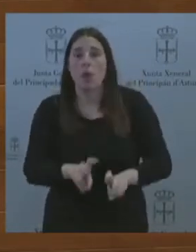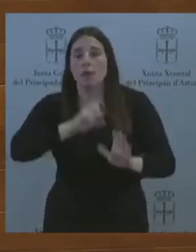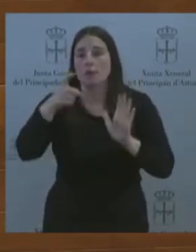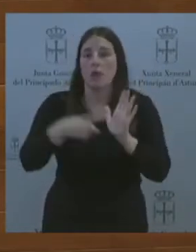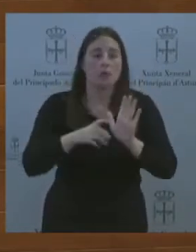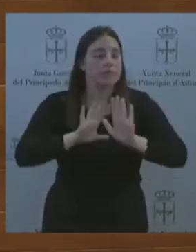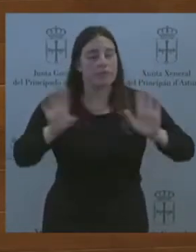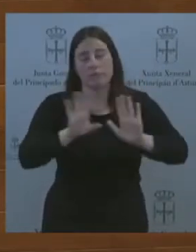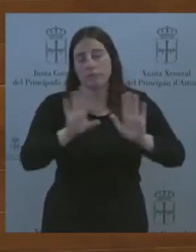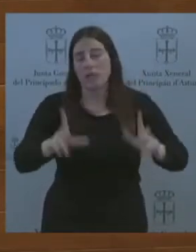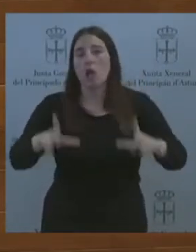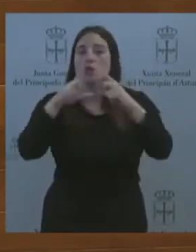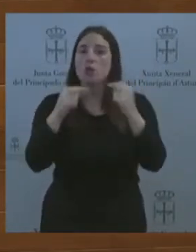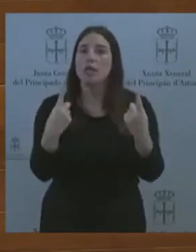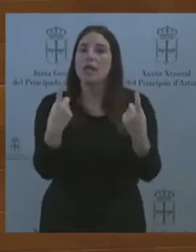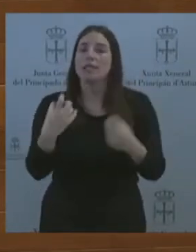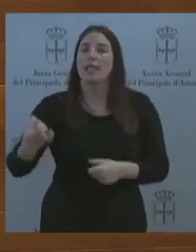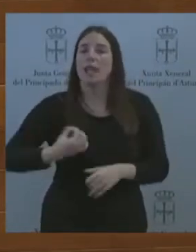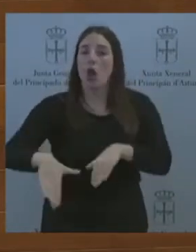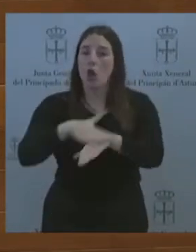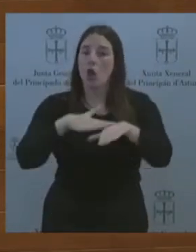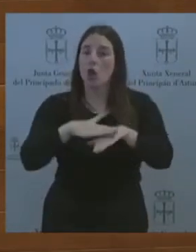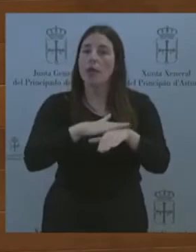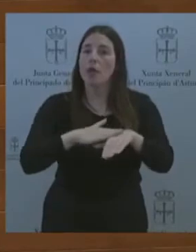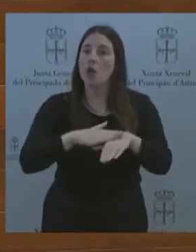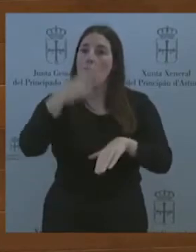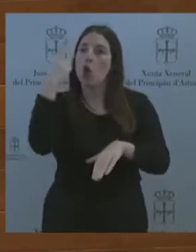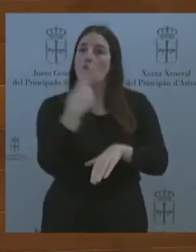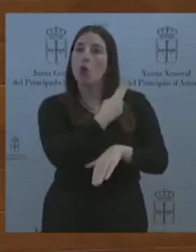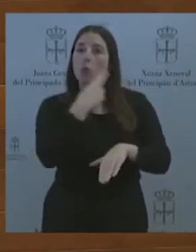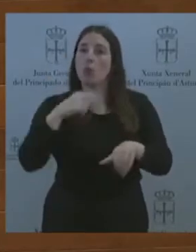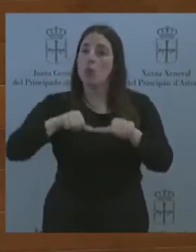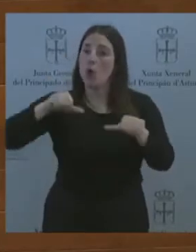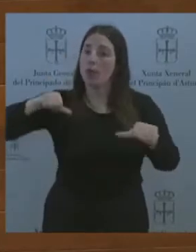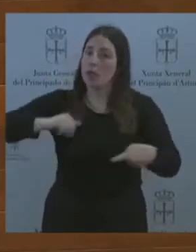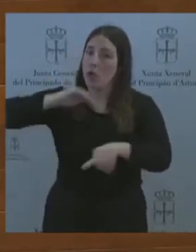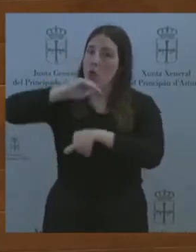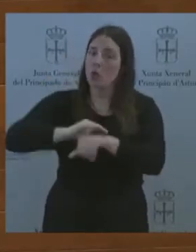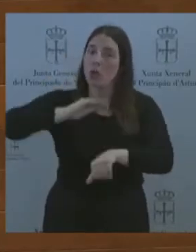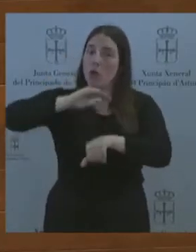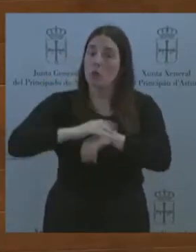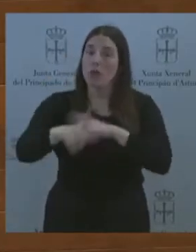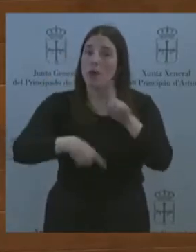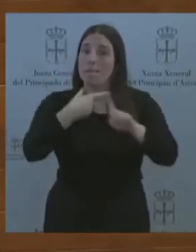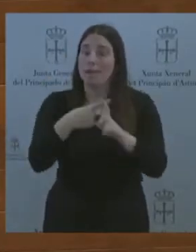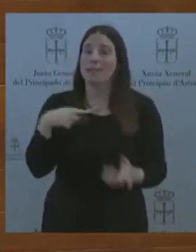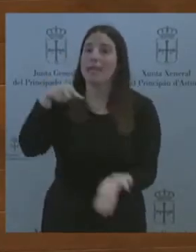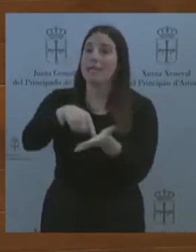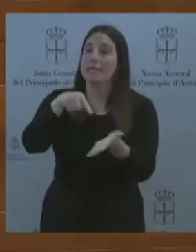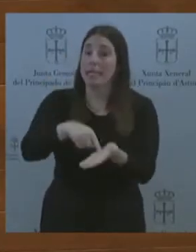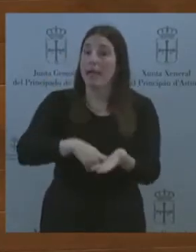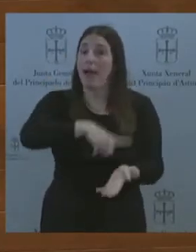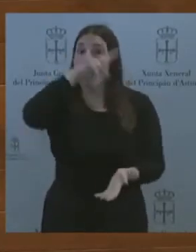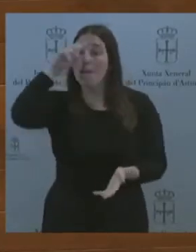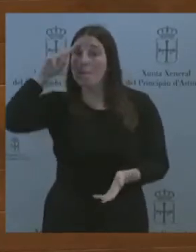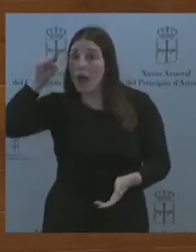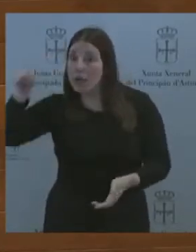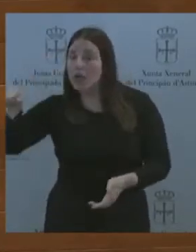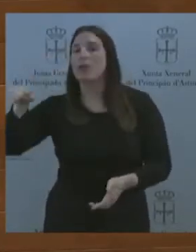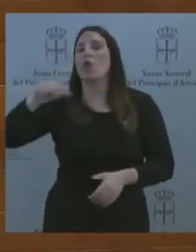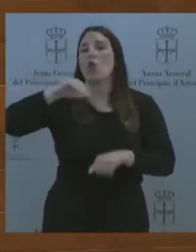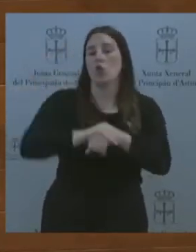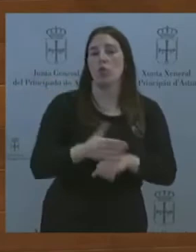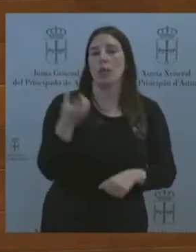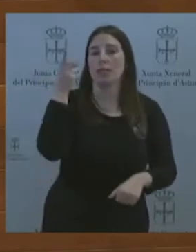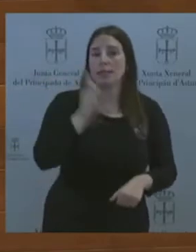comprometido y exija que sus jefes desde Madrid hagan exactamente lo mismo. Conexiones del siglo XXI, un tren de